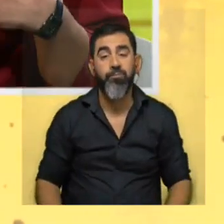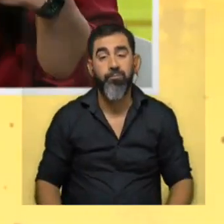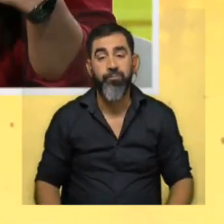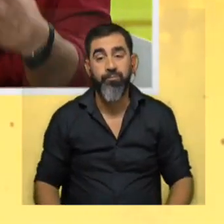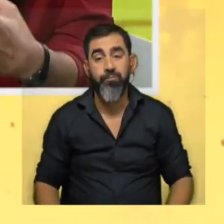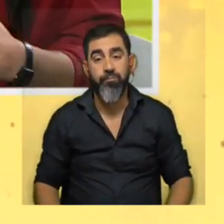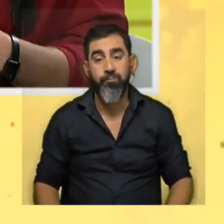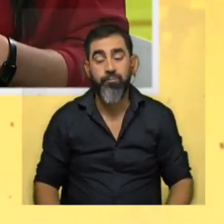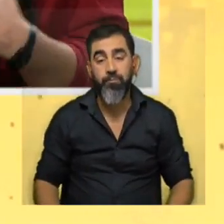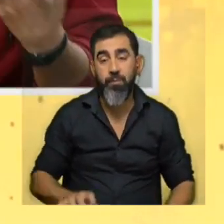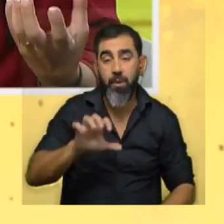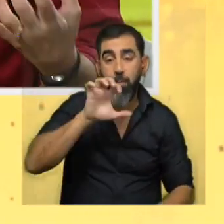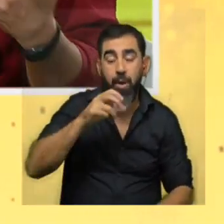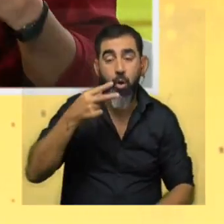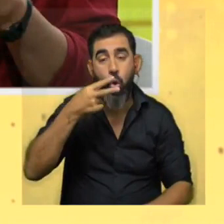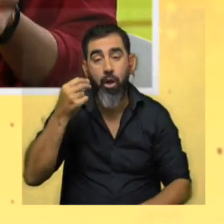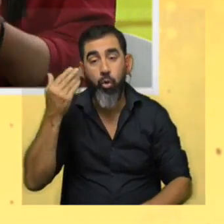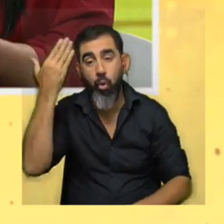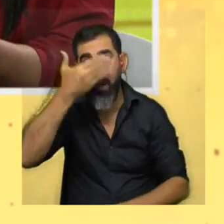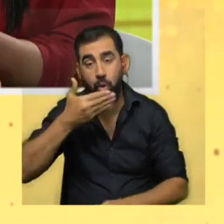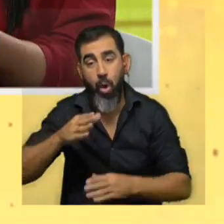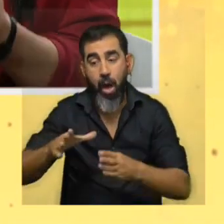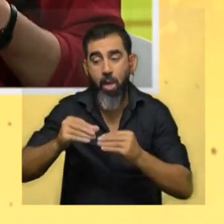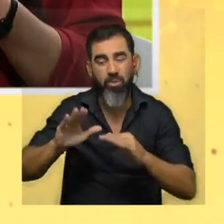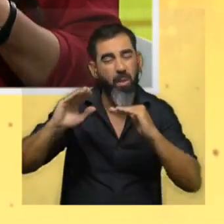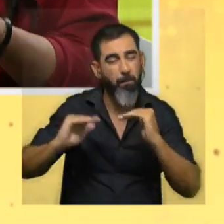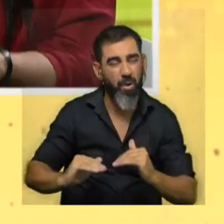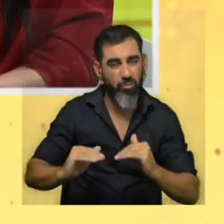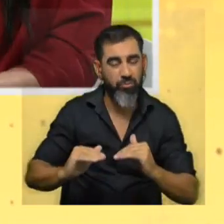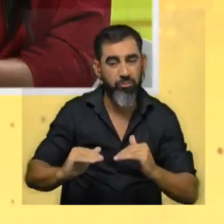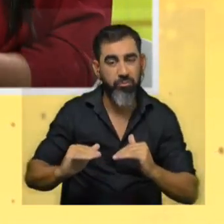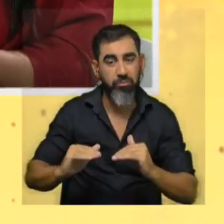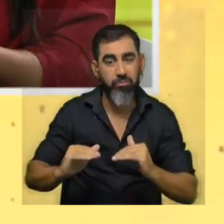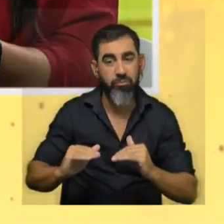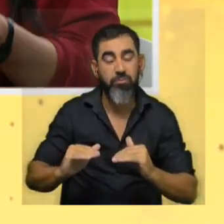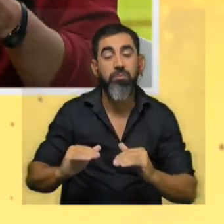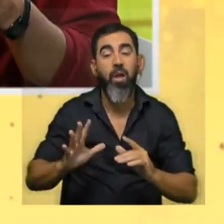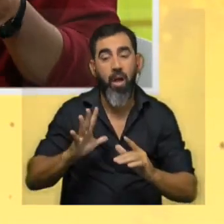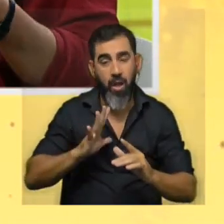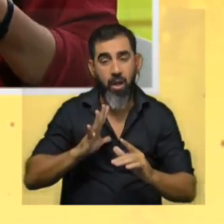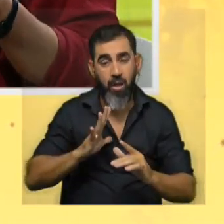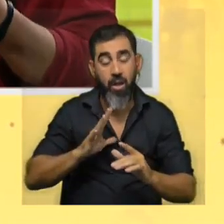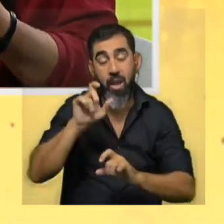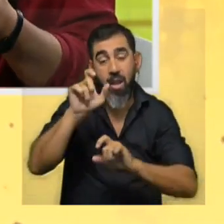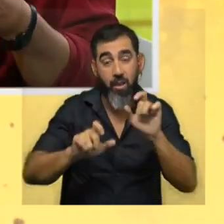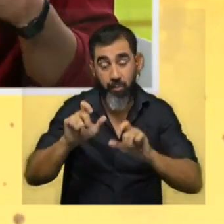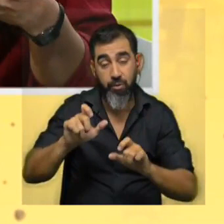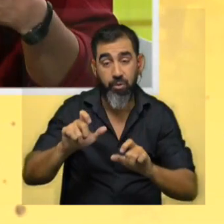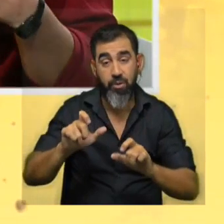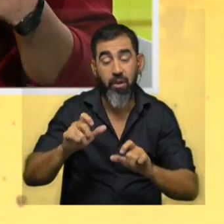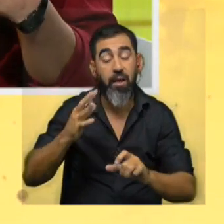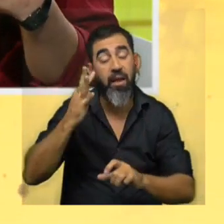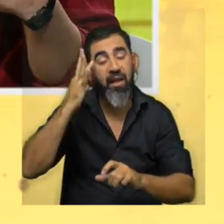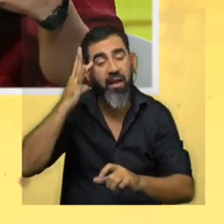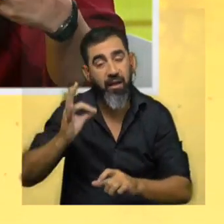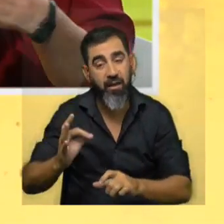bueno que los perros y los gatos negros se adoptan menos tienen mayores tasas de eutanasia la gente tiende a creer